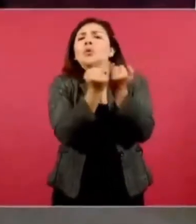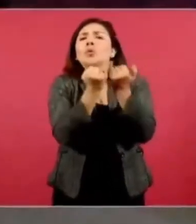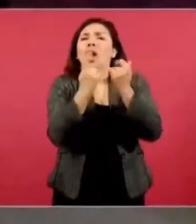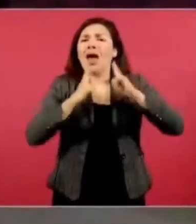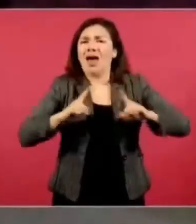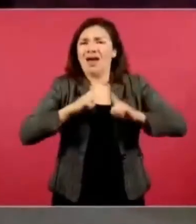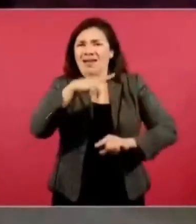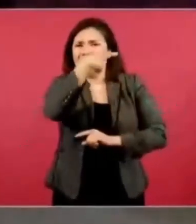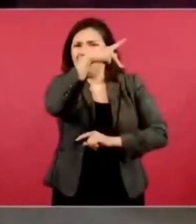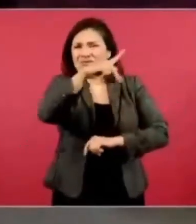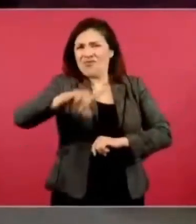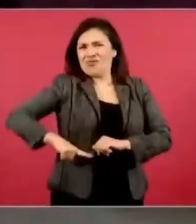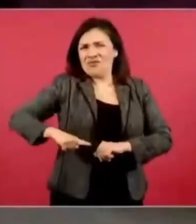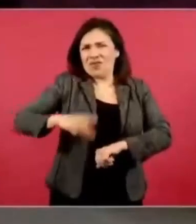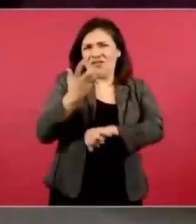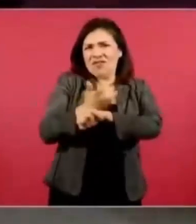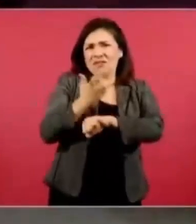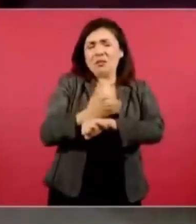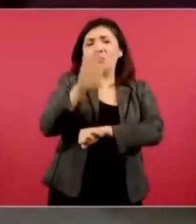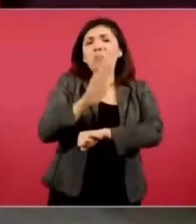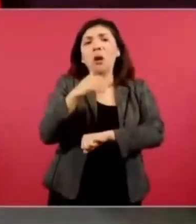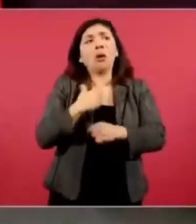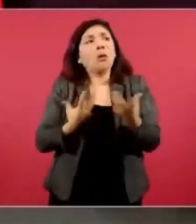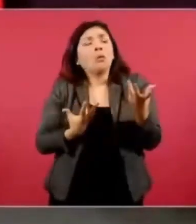del gobierno estadounidense.